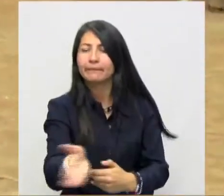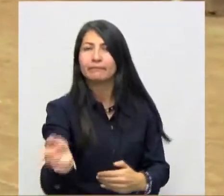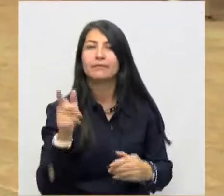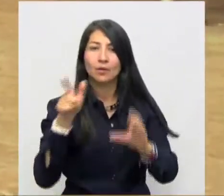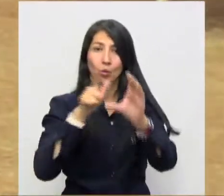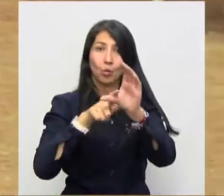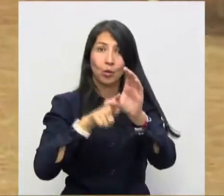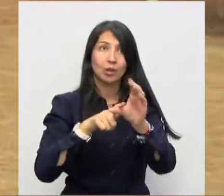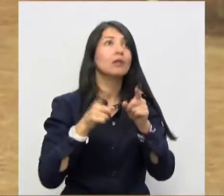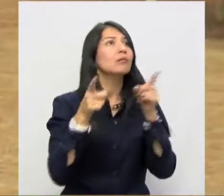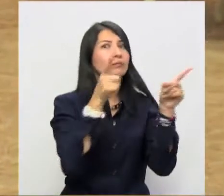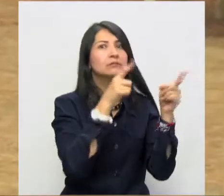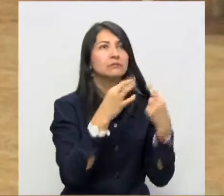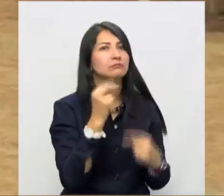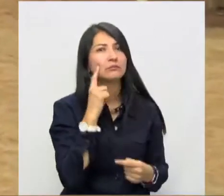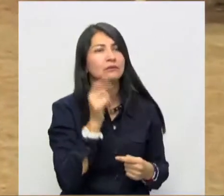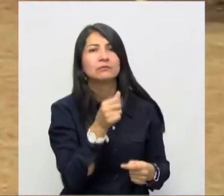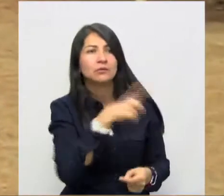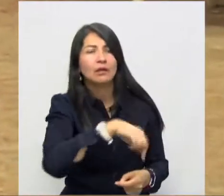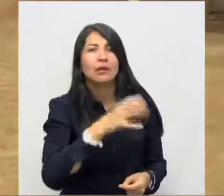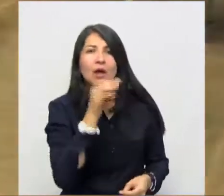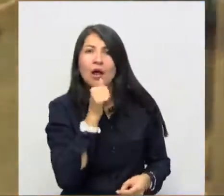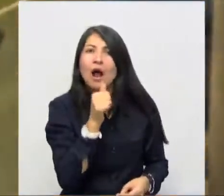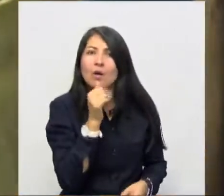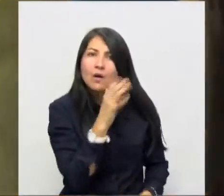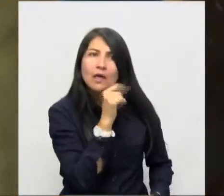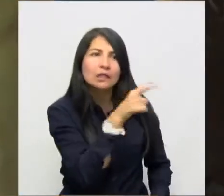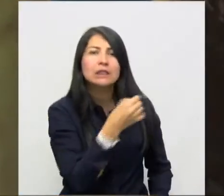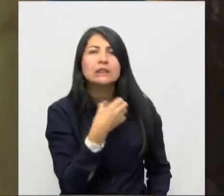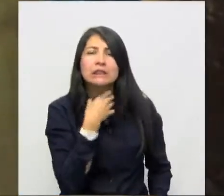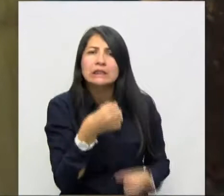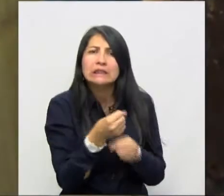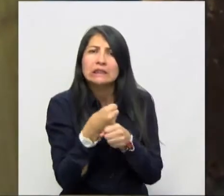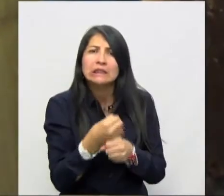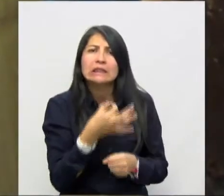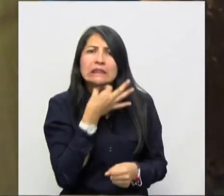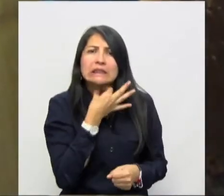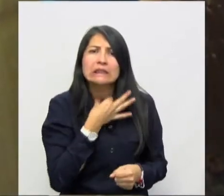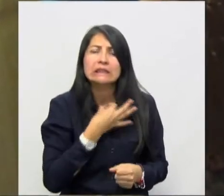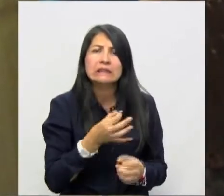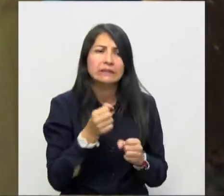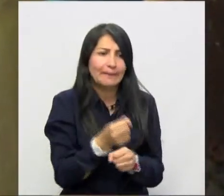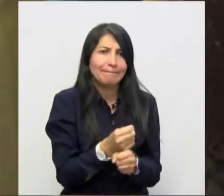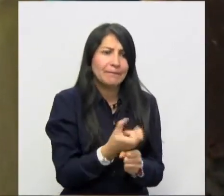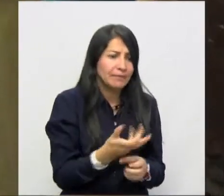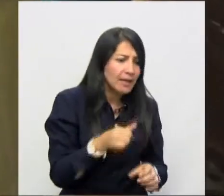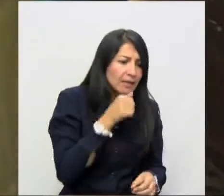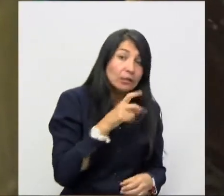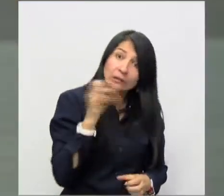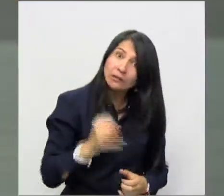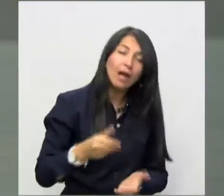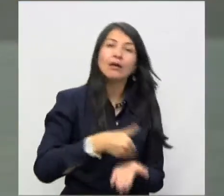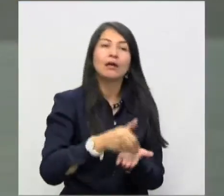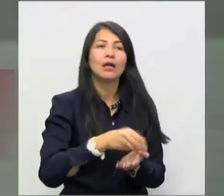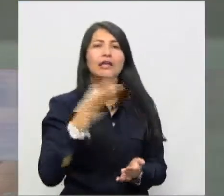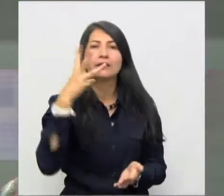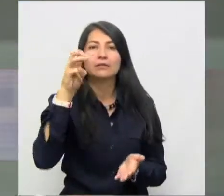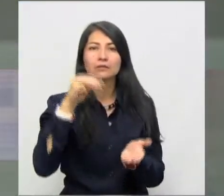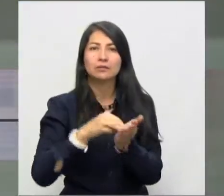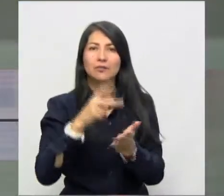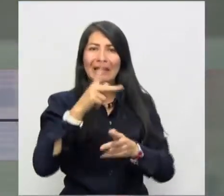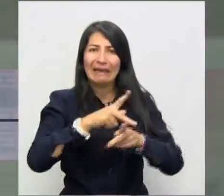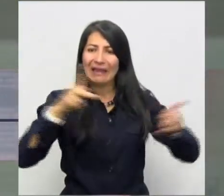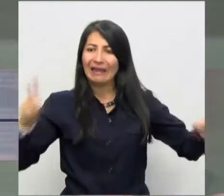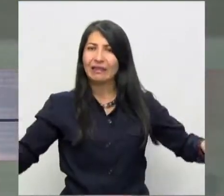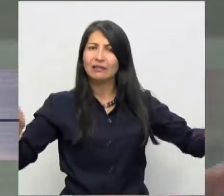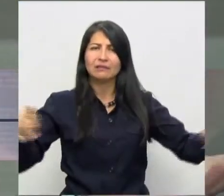pueblos del sur de La Guajira, del centro, se están muriendo de sed. No hay conducción de un metro. Y era para un proyecto de riego de 18 mil hectáreas.